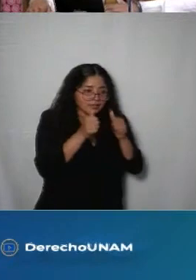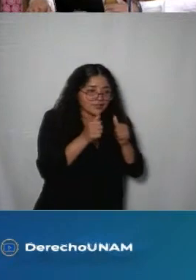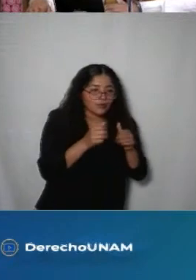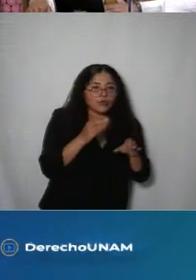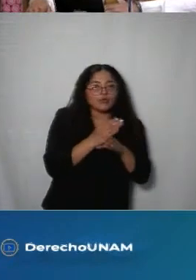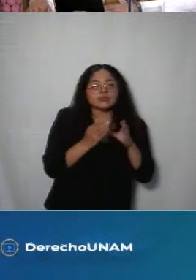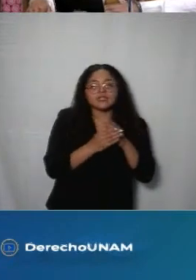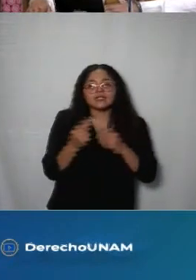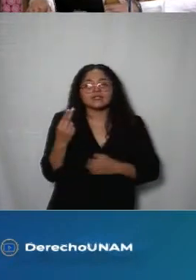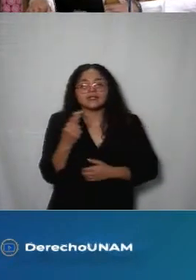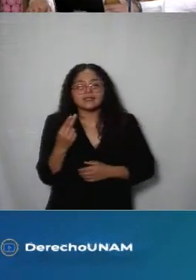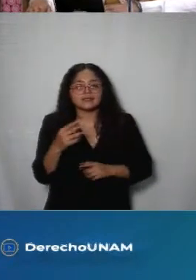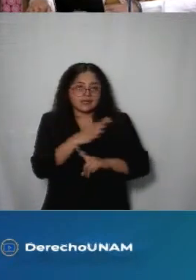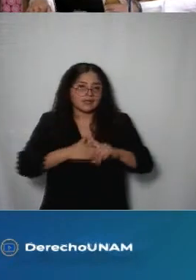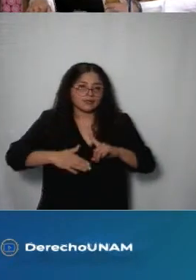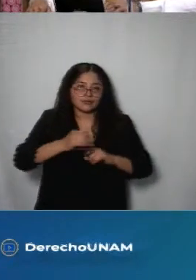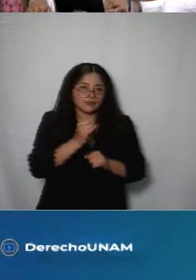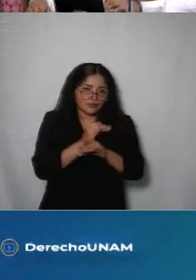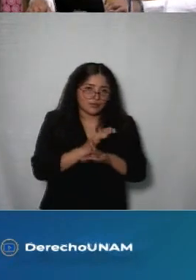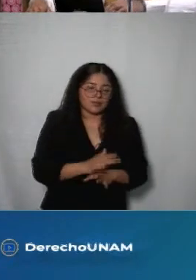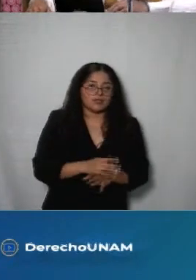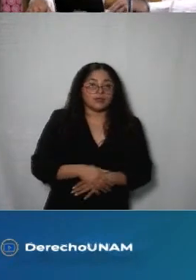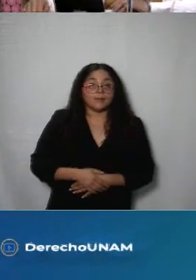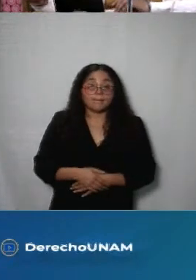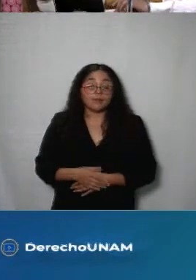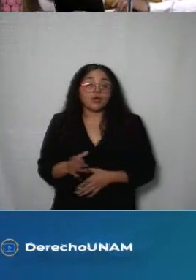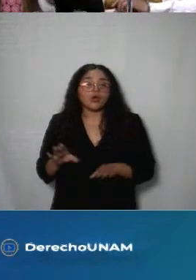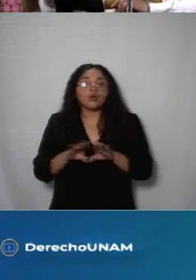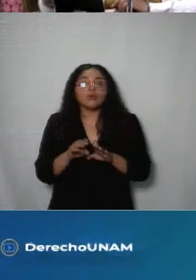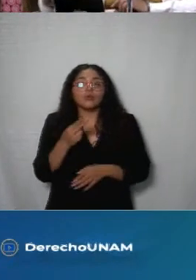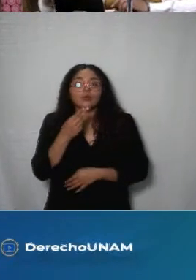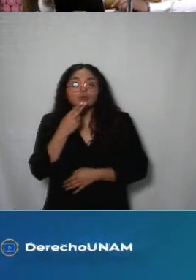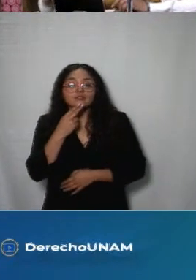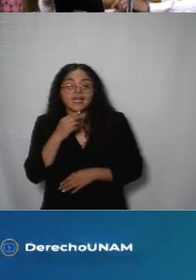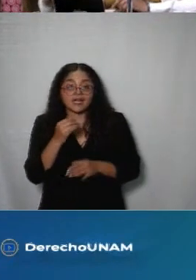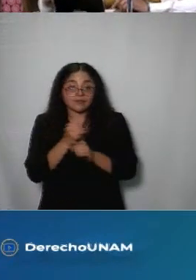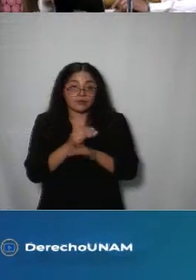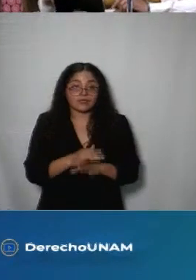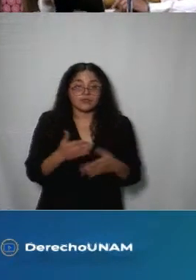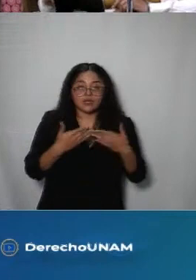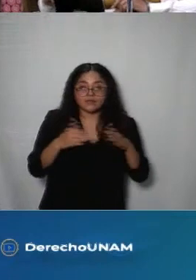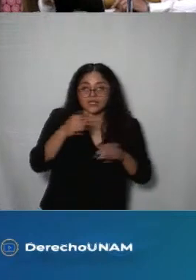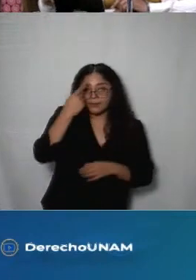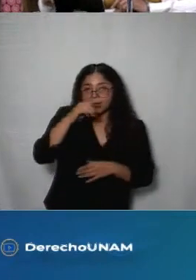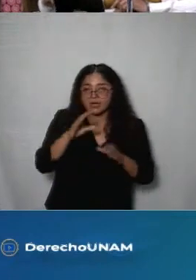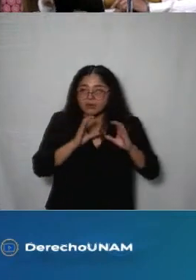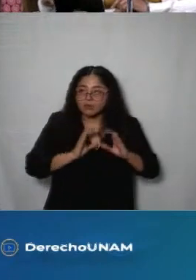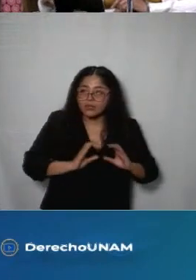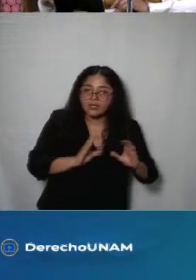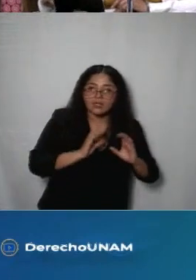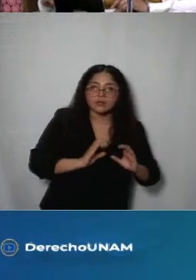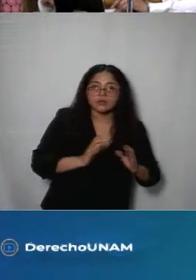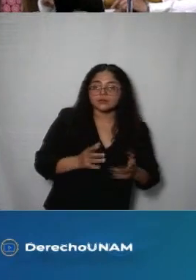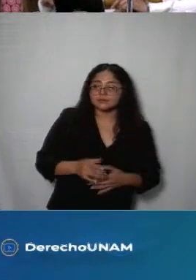información y concretamente el aprovechamiento de datos abiertos para cuidados